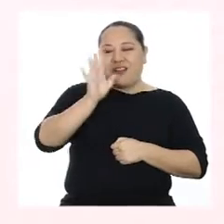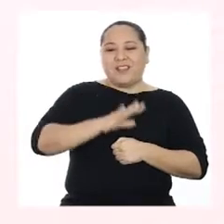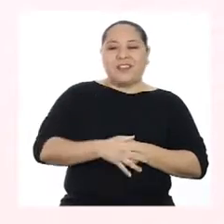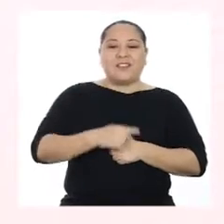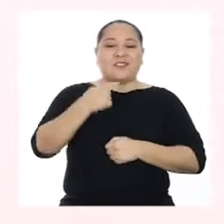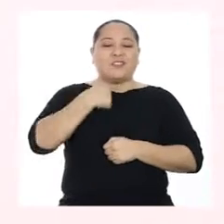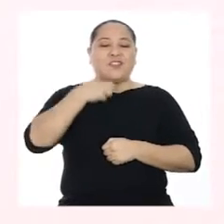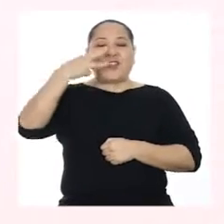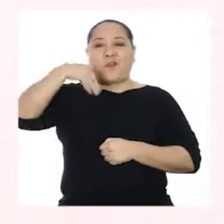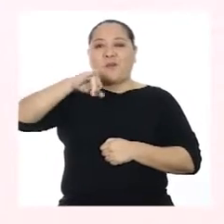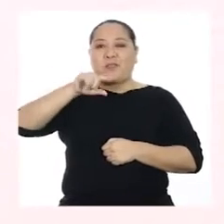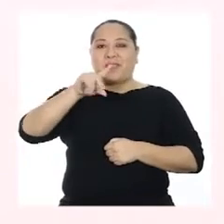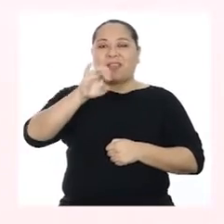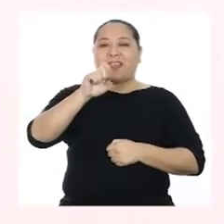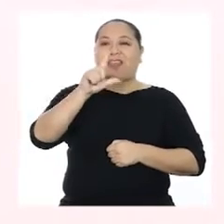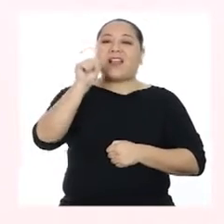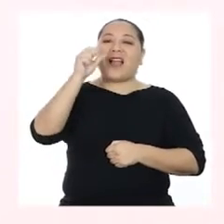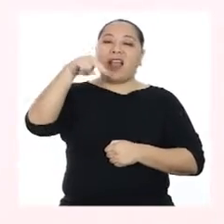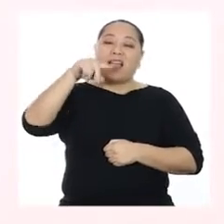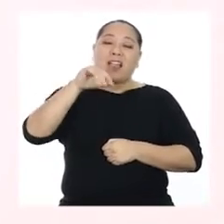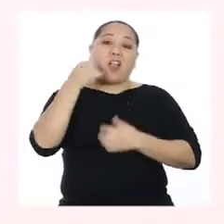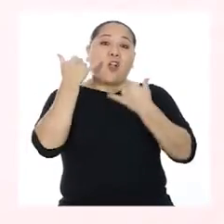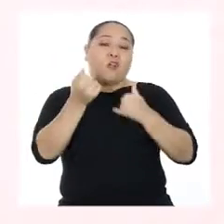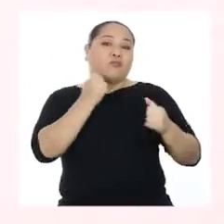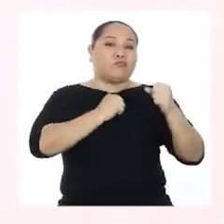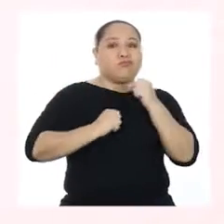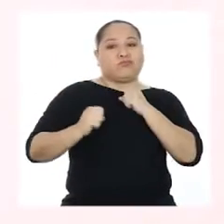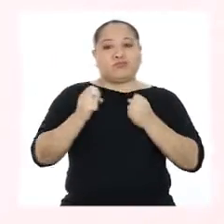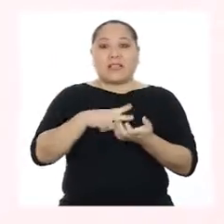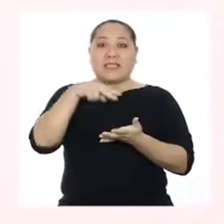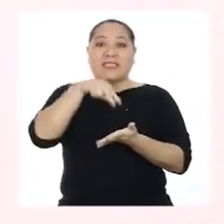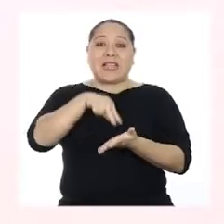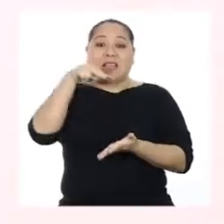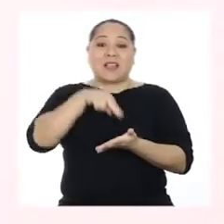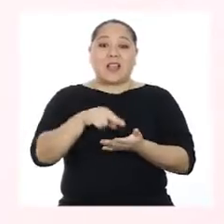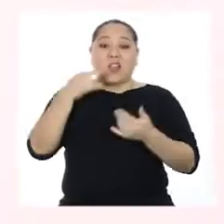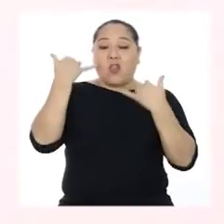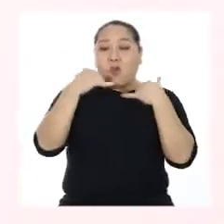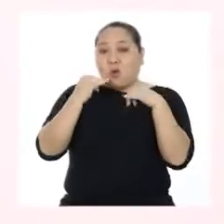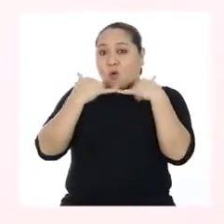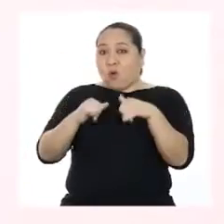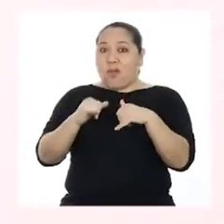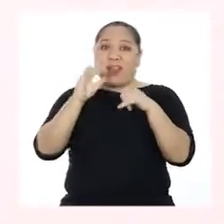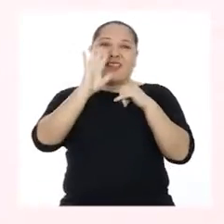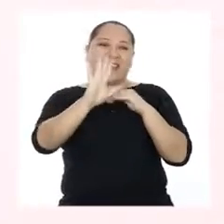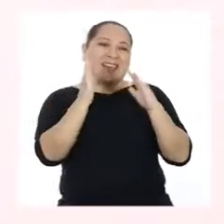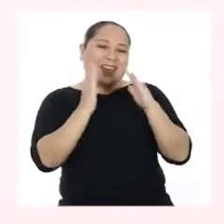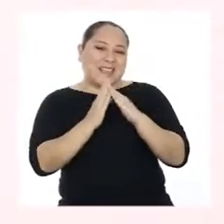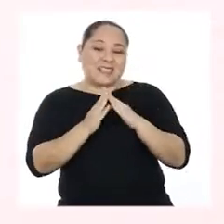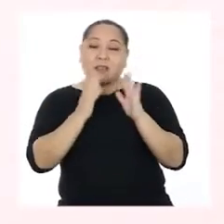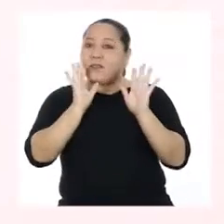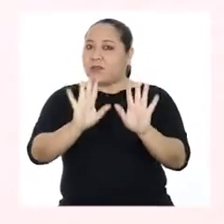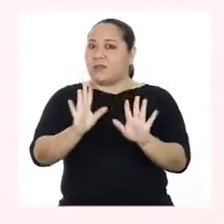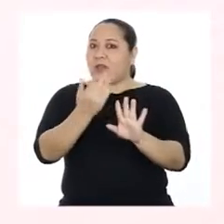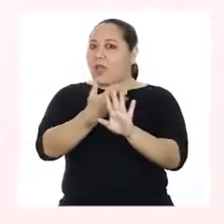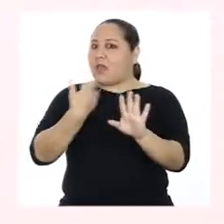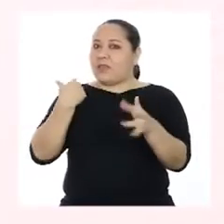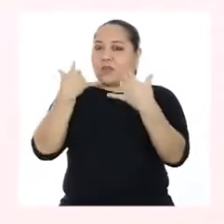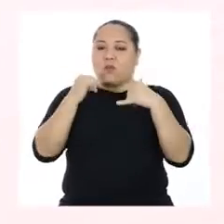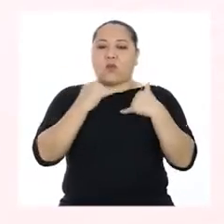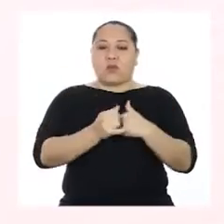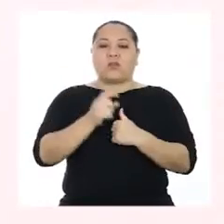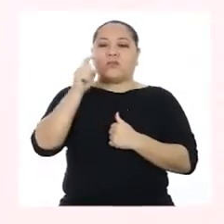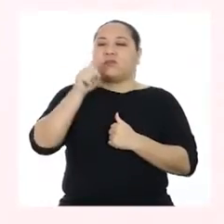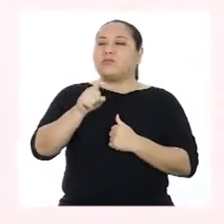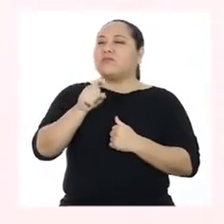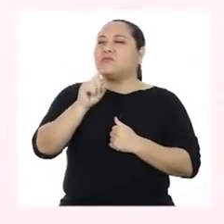Hola, soy Miguel Ángel y hoy vamos a movernos, saltar y jugar en casa. Pero antes de